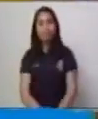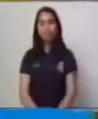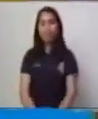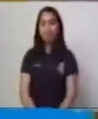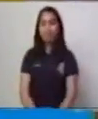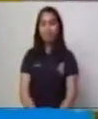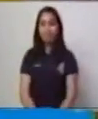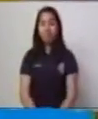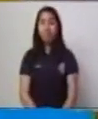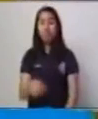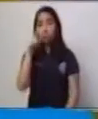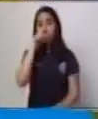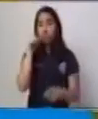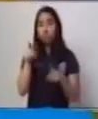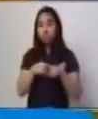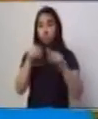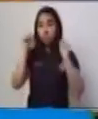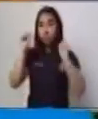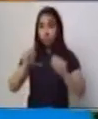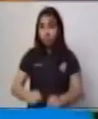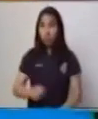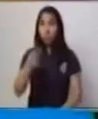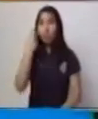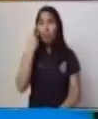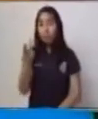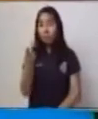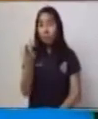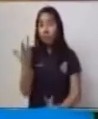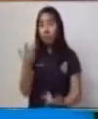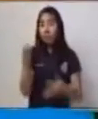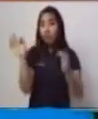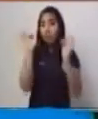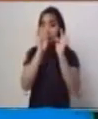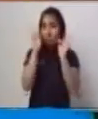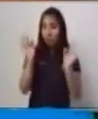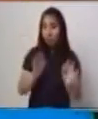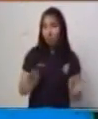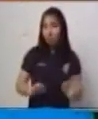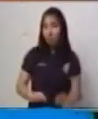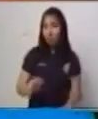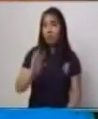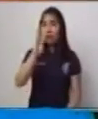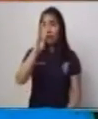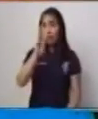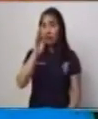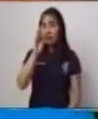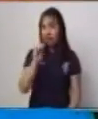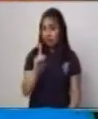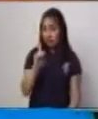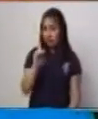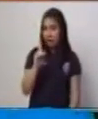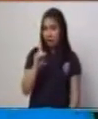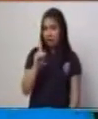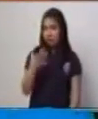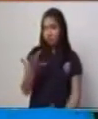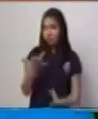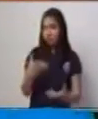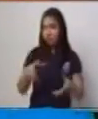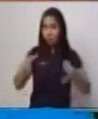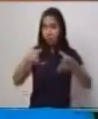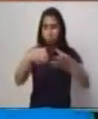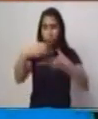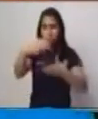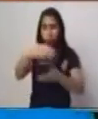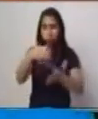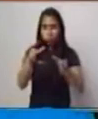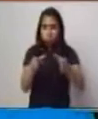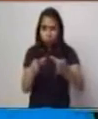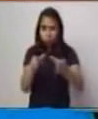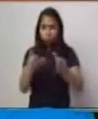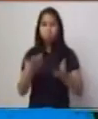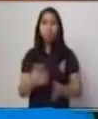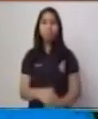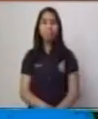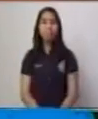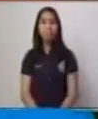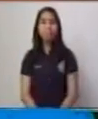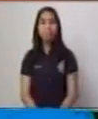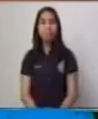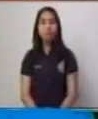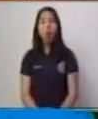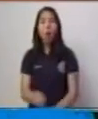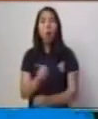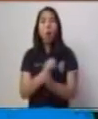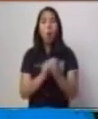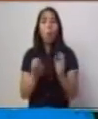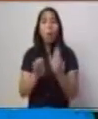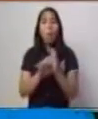Podemos también ver figuras en 3D, como las que hemos modelado, o en algún momento también en los recipientes. Si tenemos una